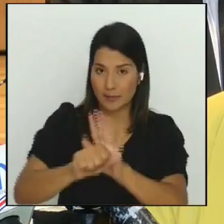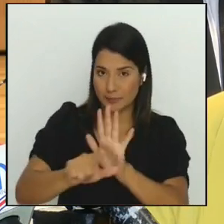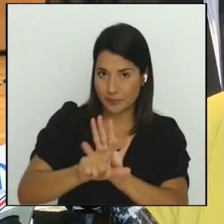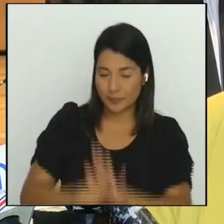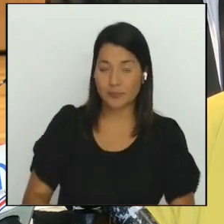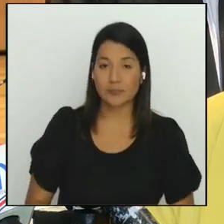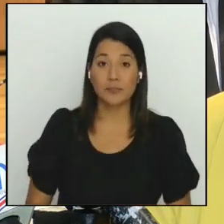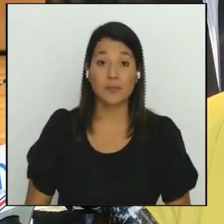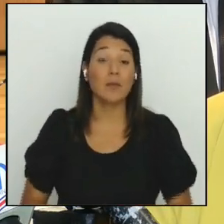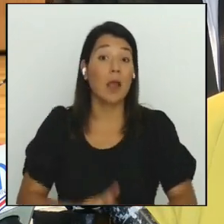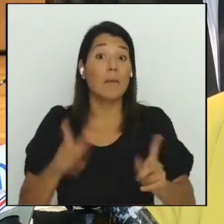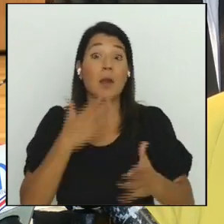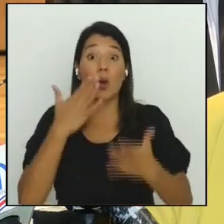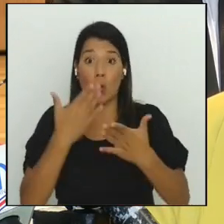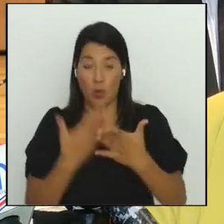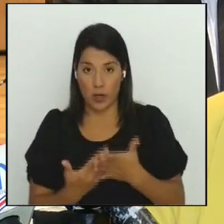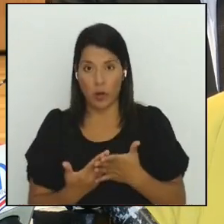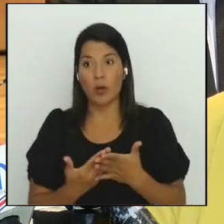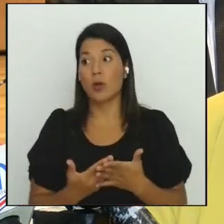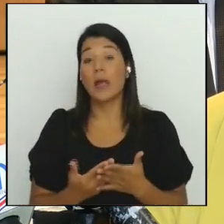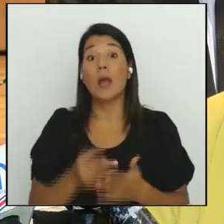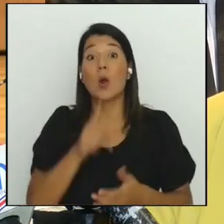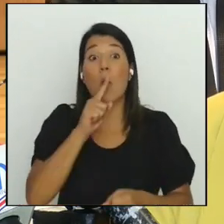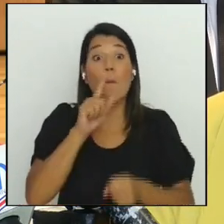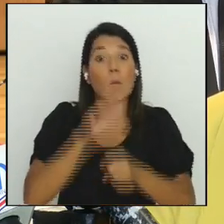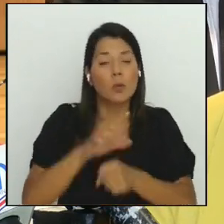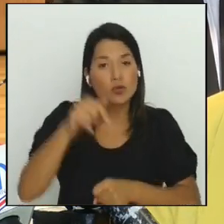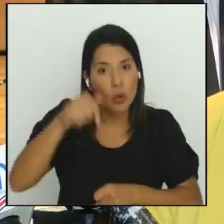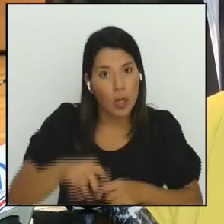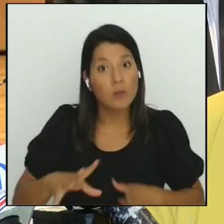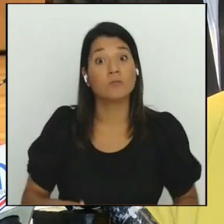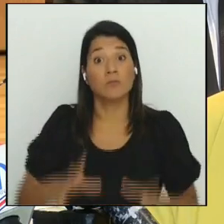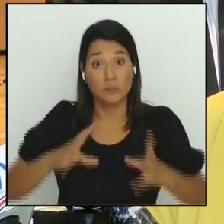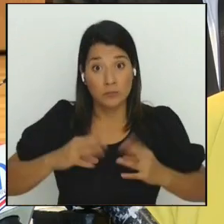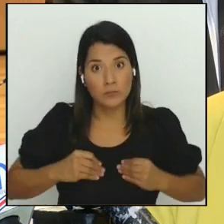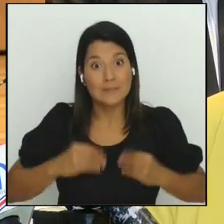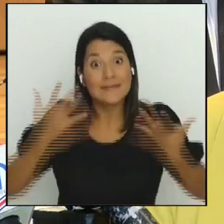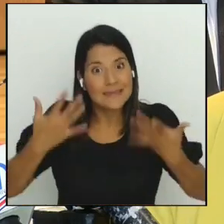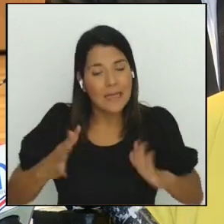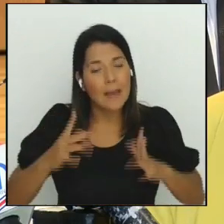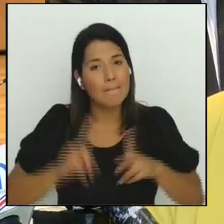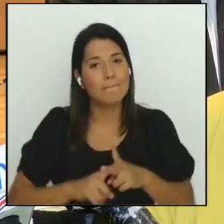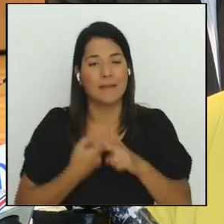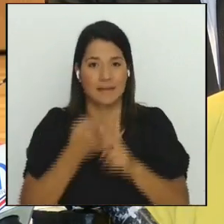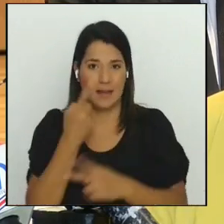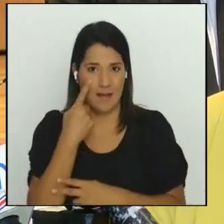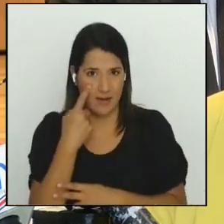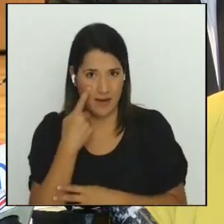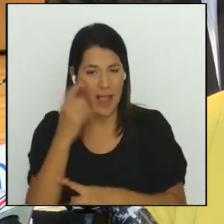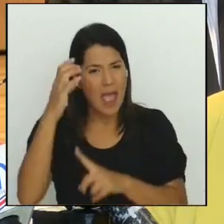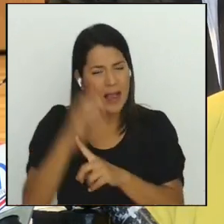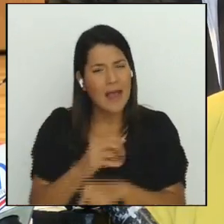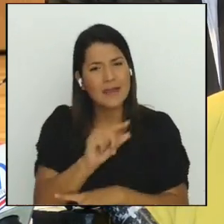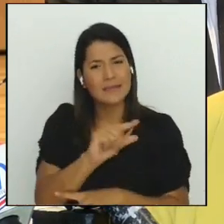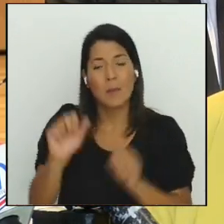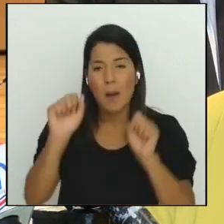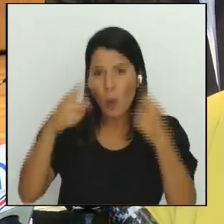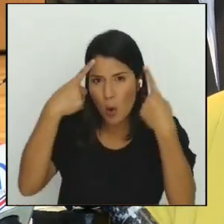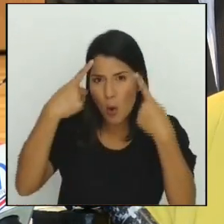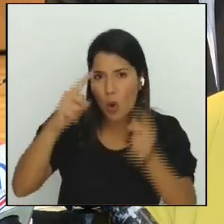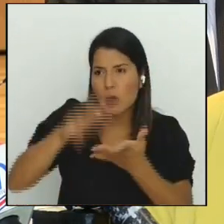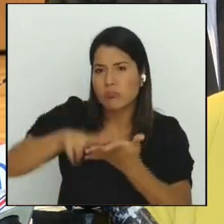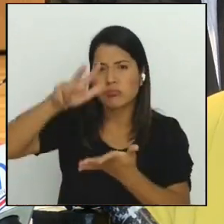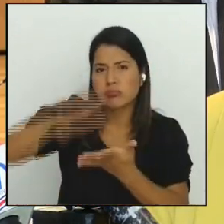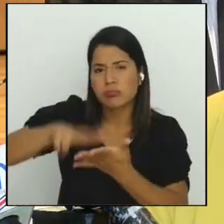compromiso que estamos adquiriendo hoy se comience a ver en que cada semana podamos ir sacando uno o dos proyectos